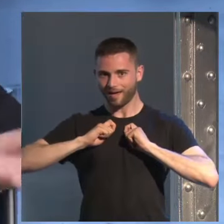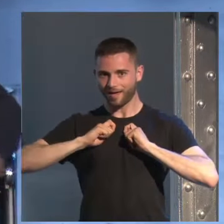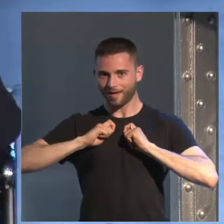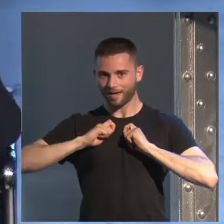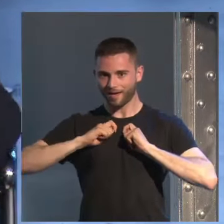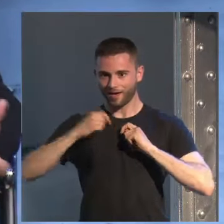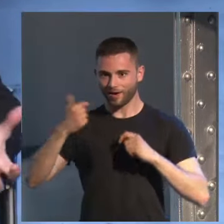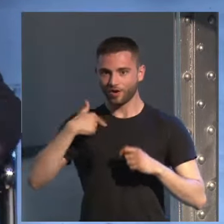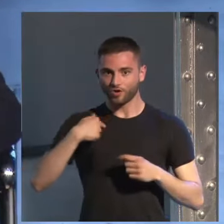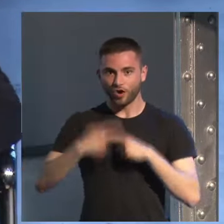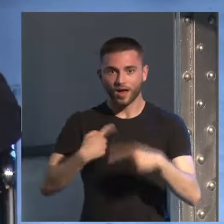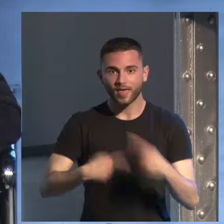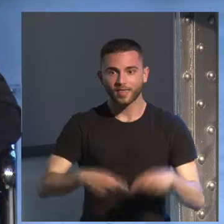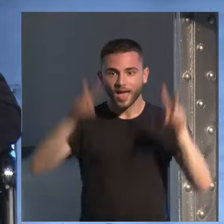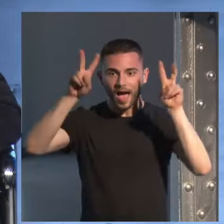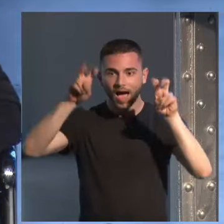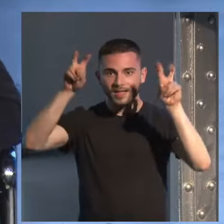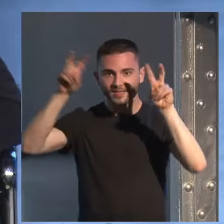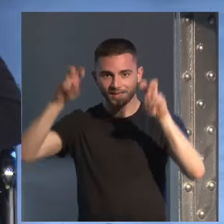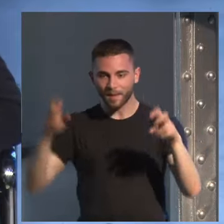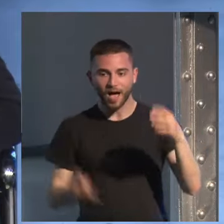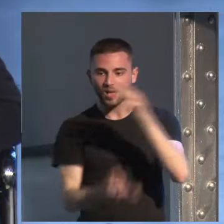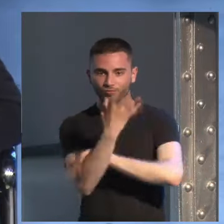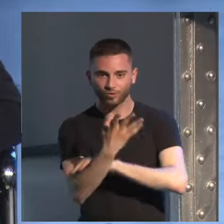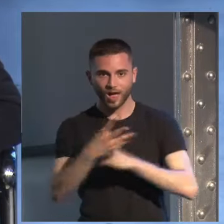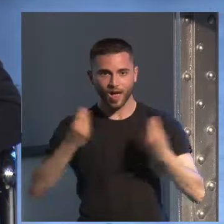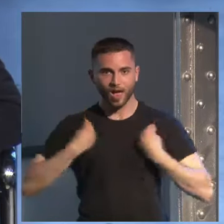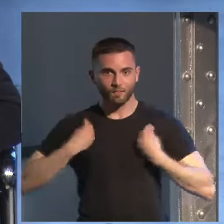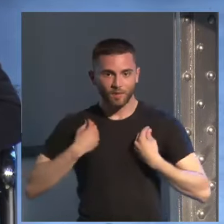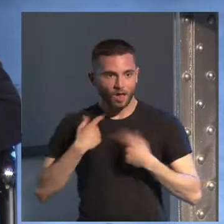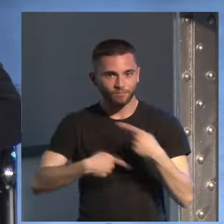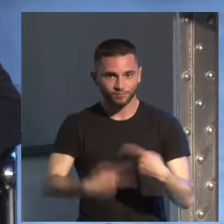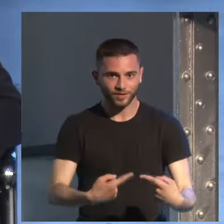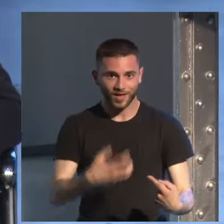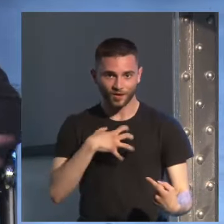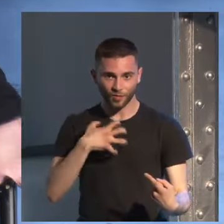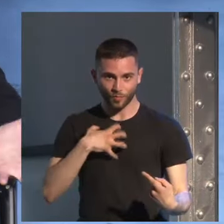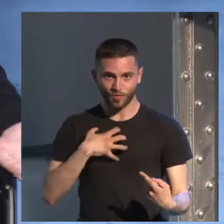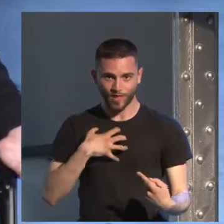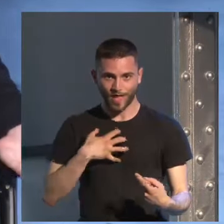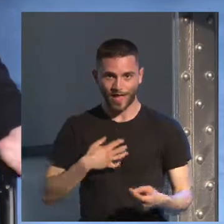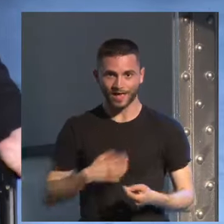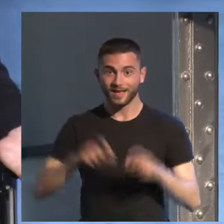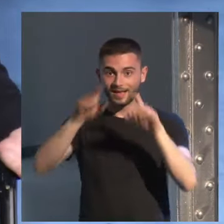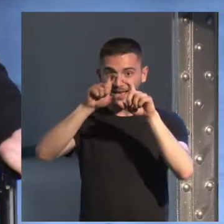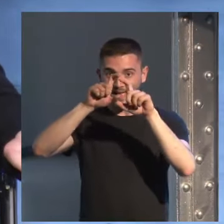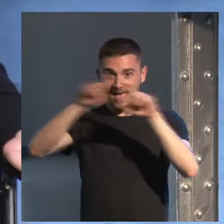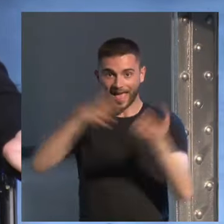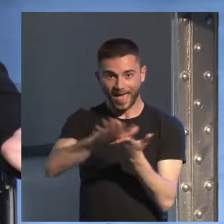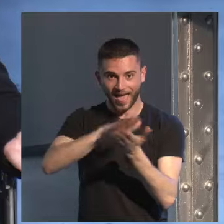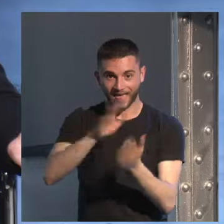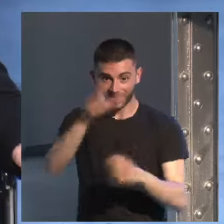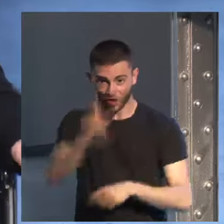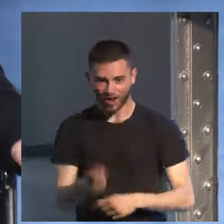con un tema que no fuera en aquel momento surgiera. Mis editores nunca me han presionado. Me encantaría que me presionaran